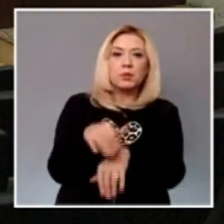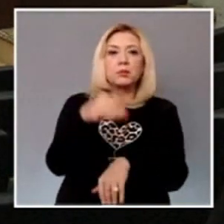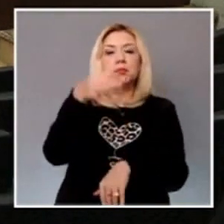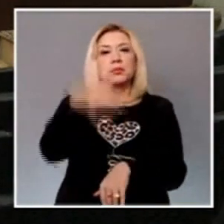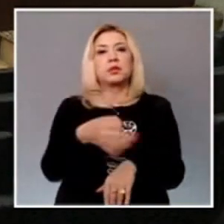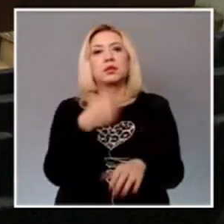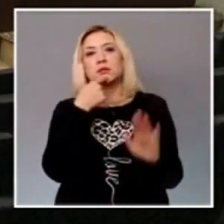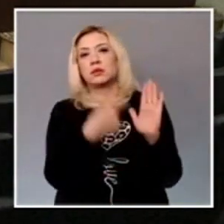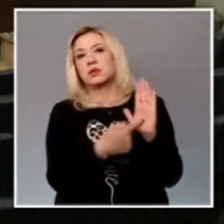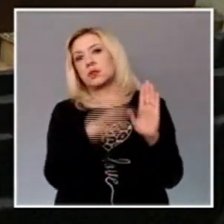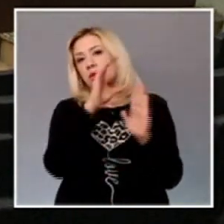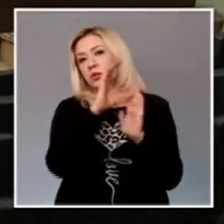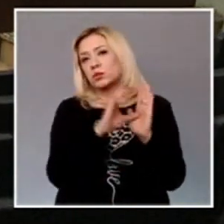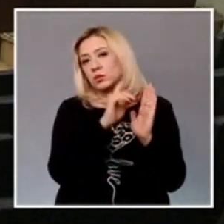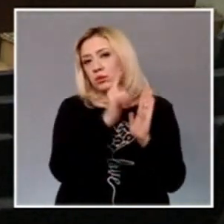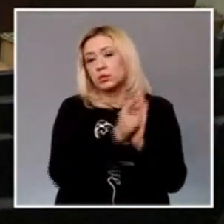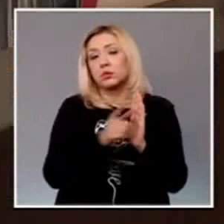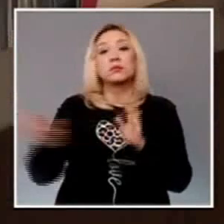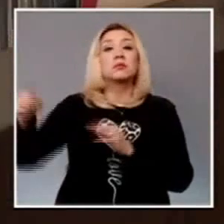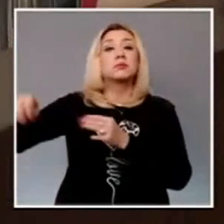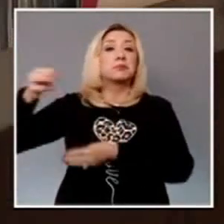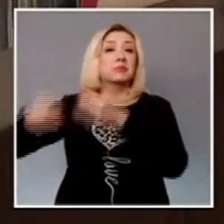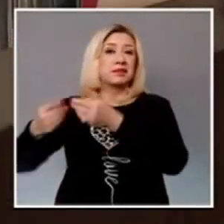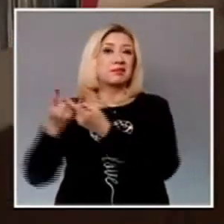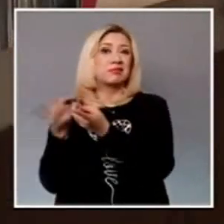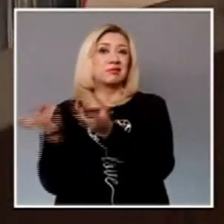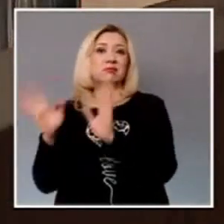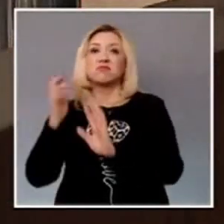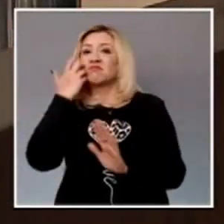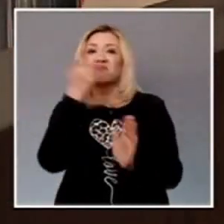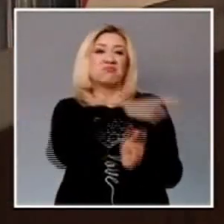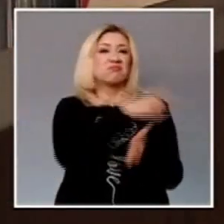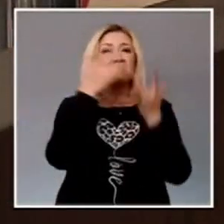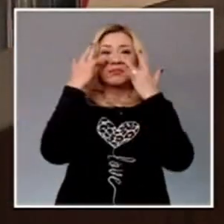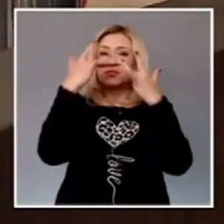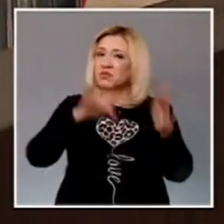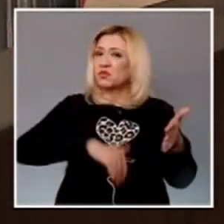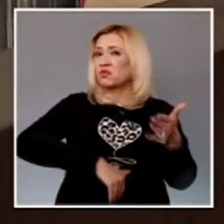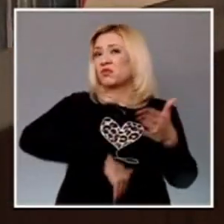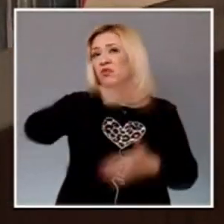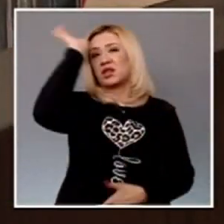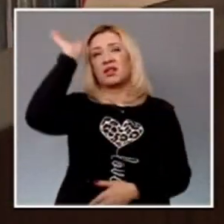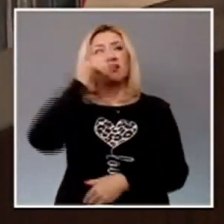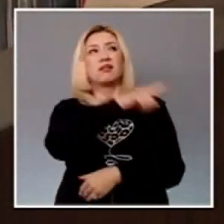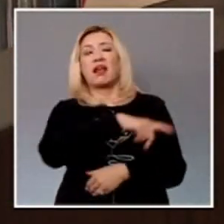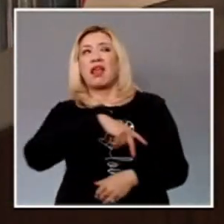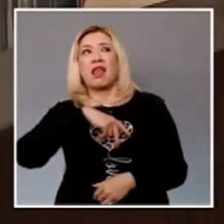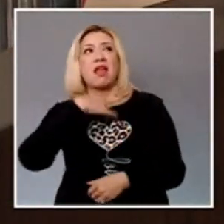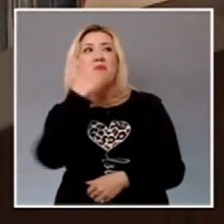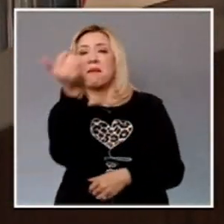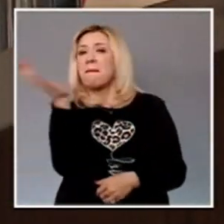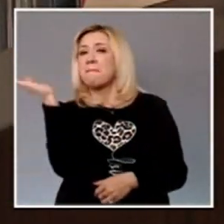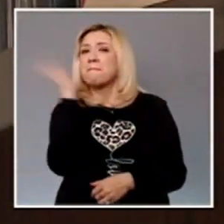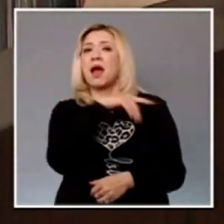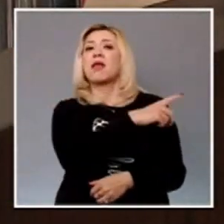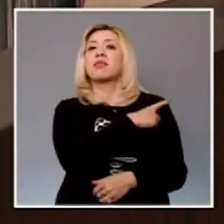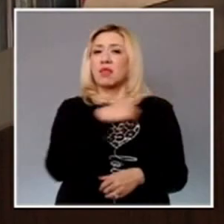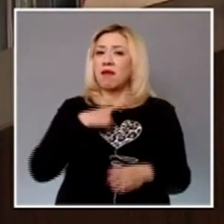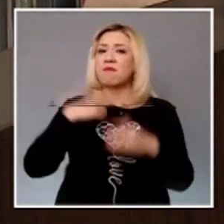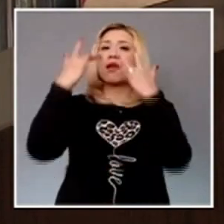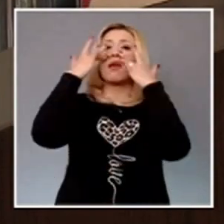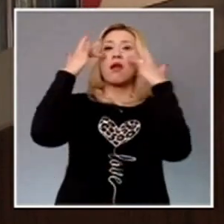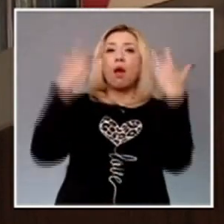piden su renuncia afirmaron que Reyes Rodríguez se equivoca y reiteran que debe renunciar ante la debilidad mostrada en el manejo de la